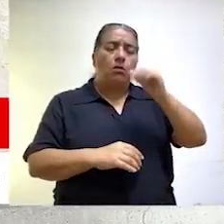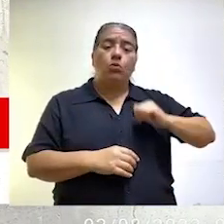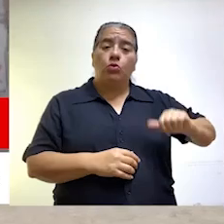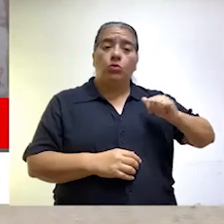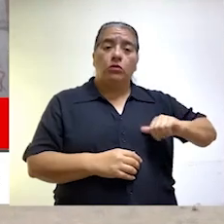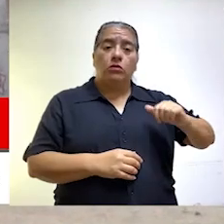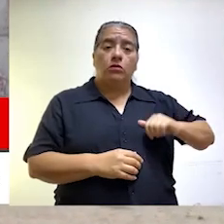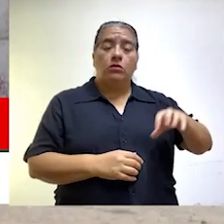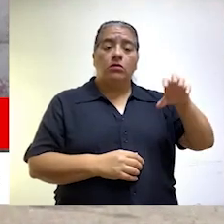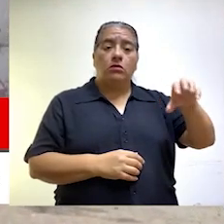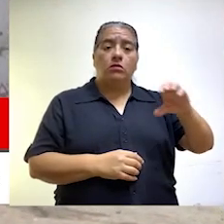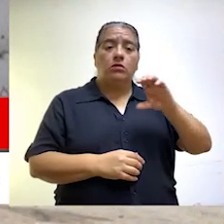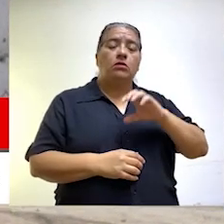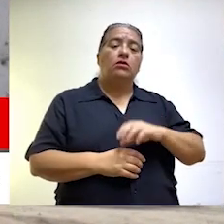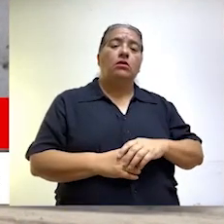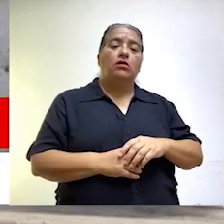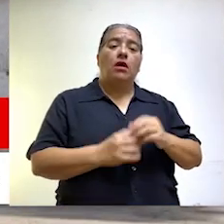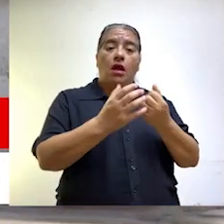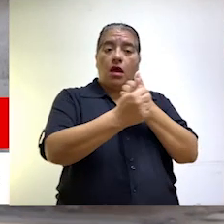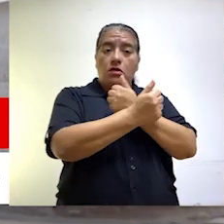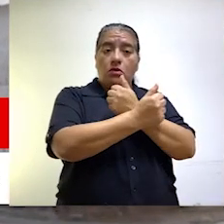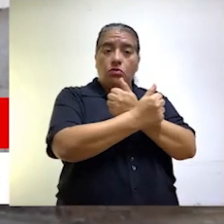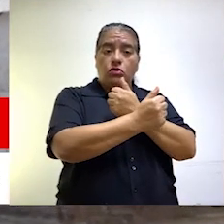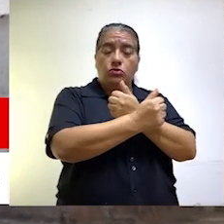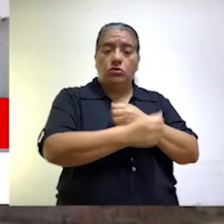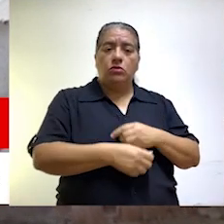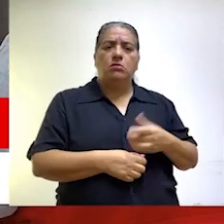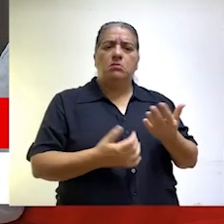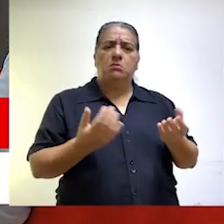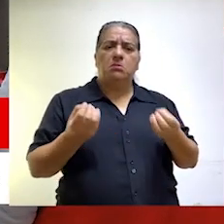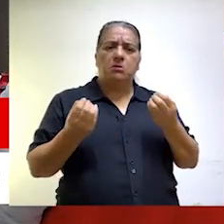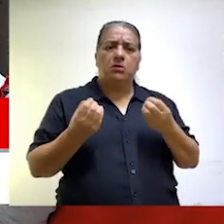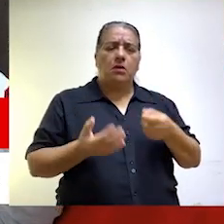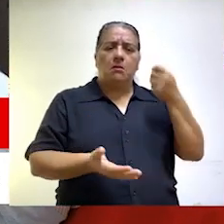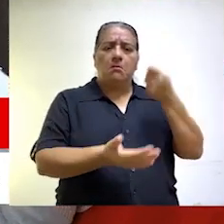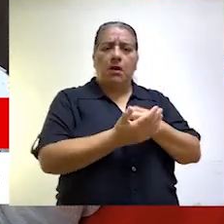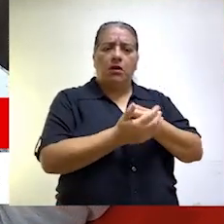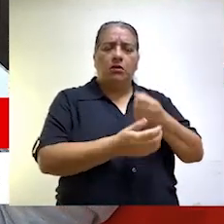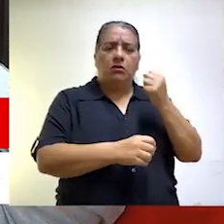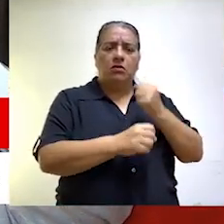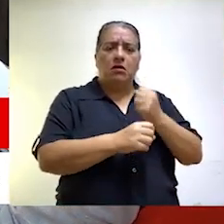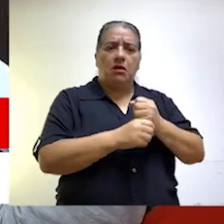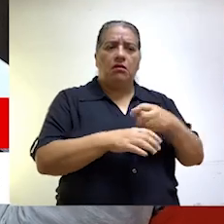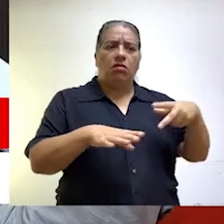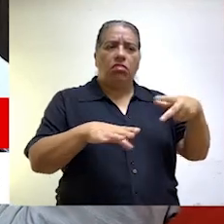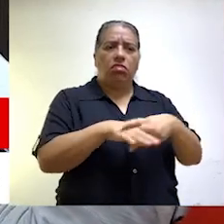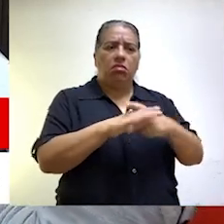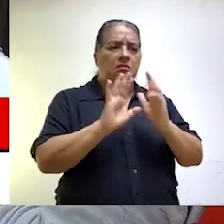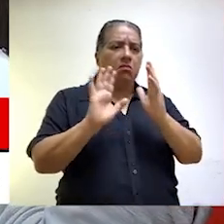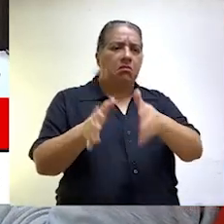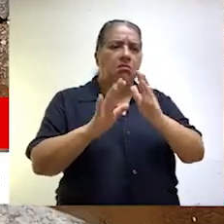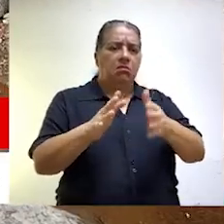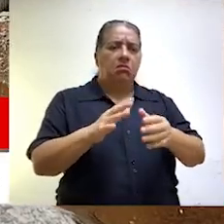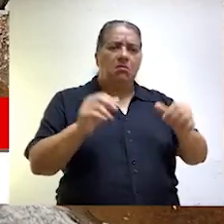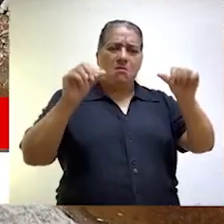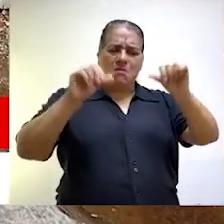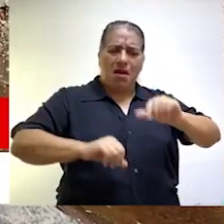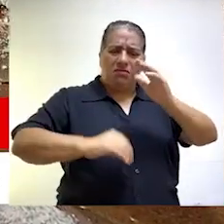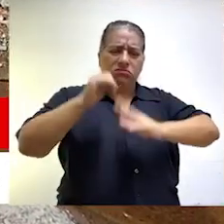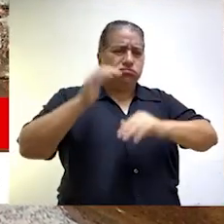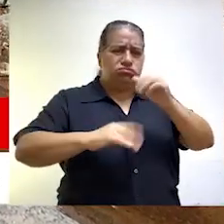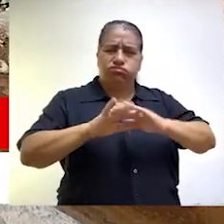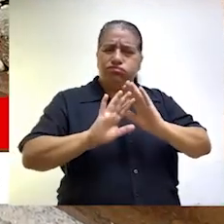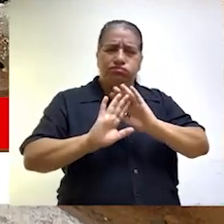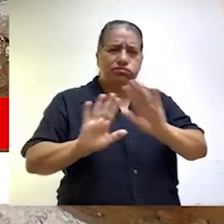soles en la Municipalidad Distrital de Chipao, región Ayacucho. Esto debido al pago de trabajos parcialmente ejecutados y con